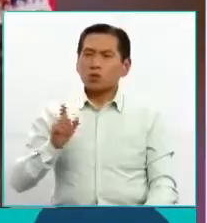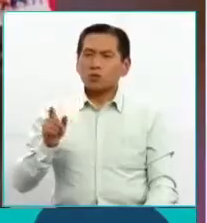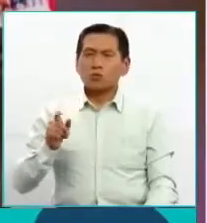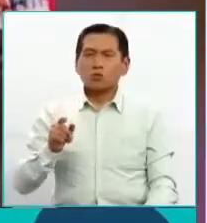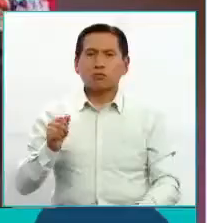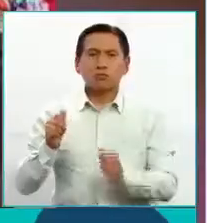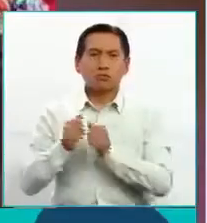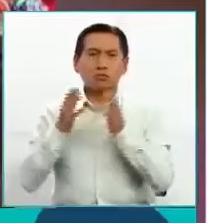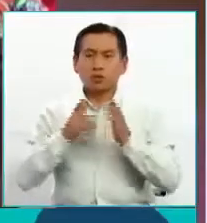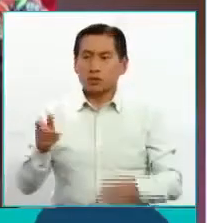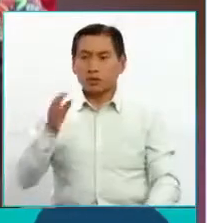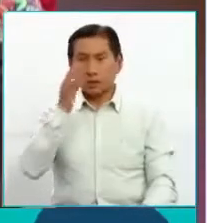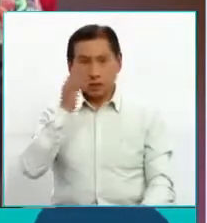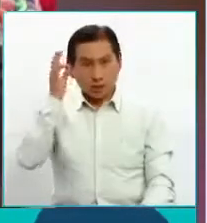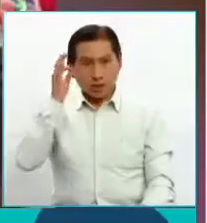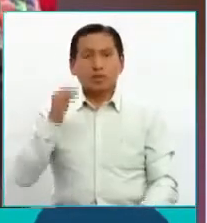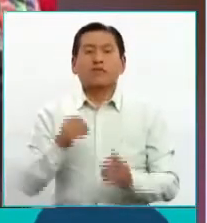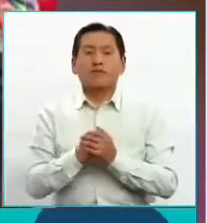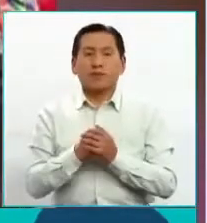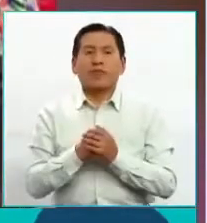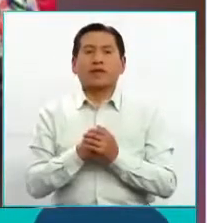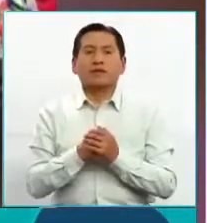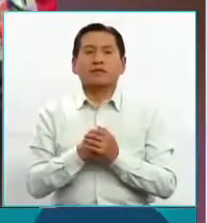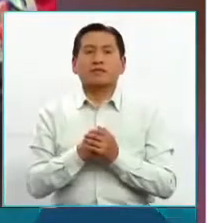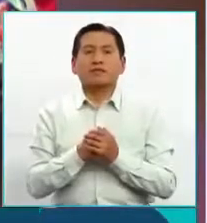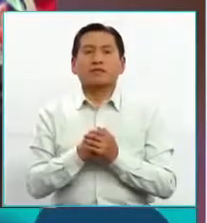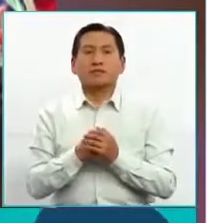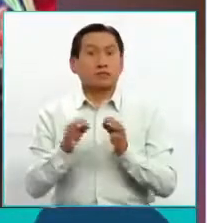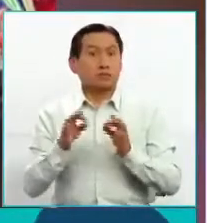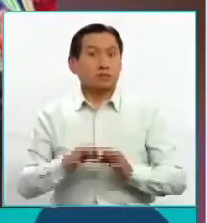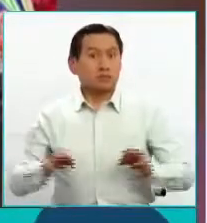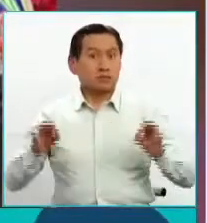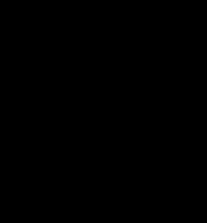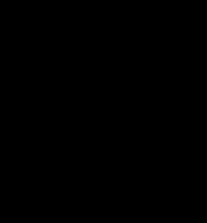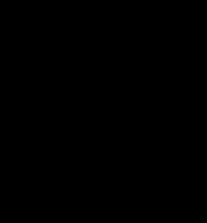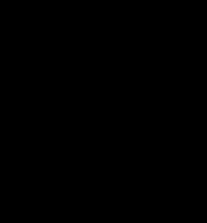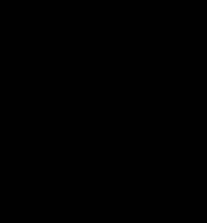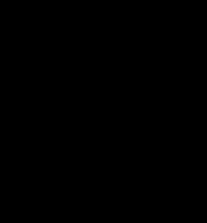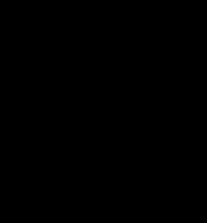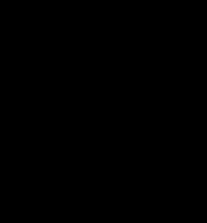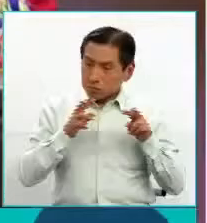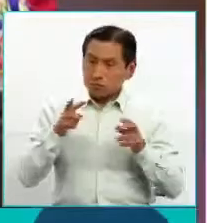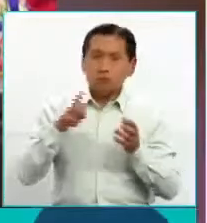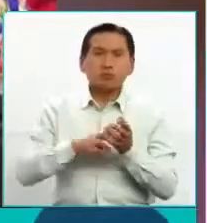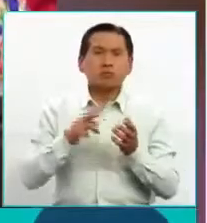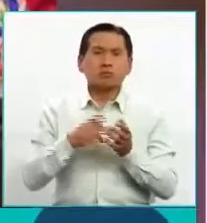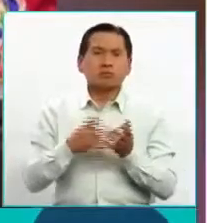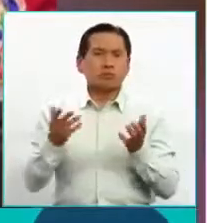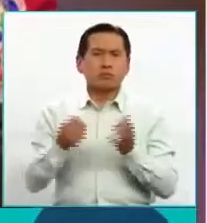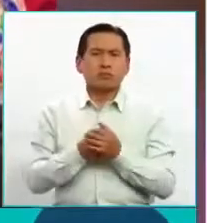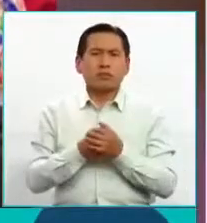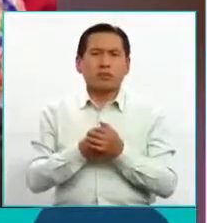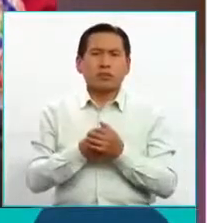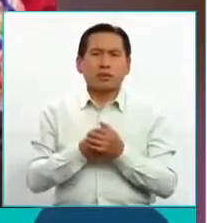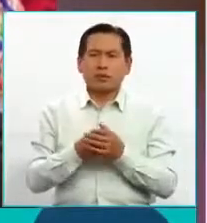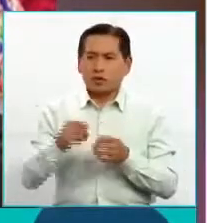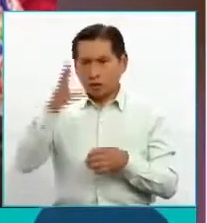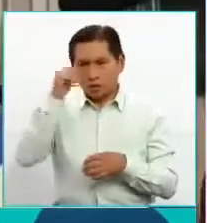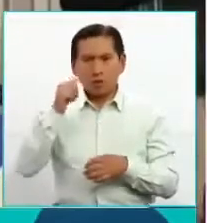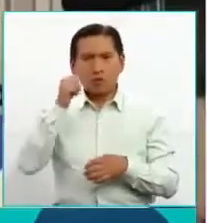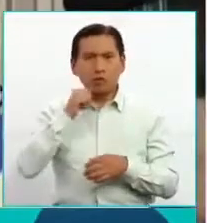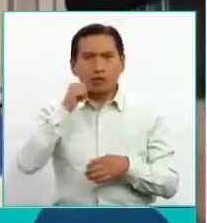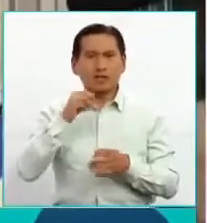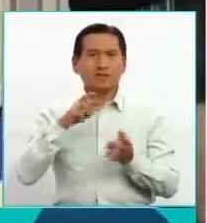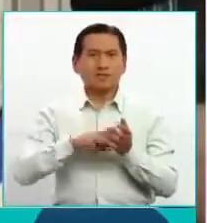compañero indígena. Es impresionante para mí, desde un chachauarmi,